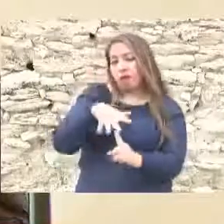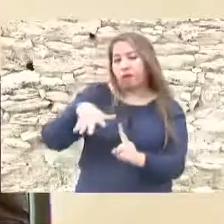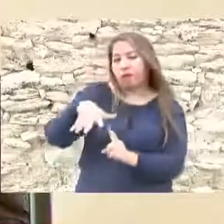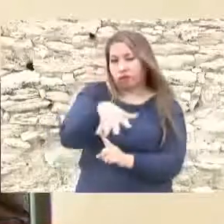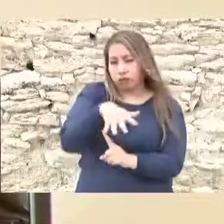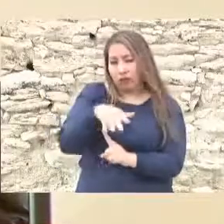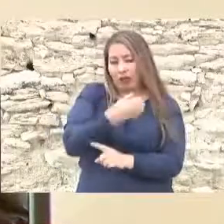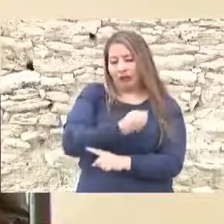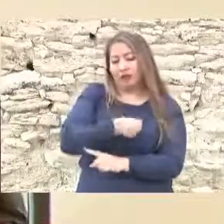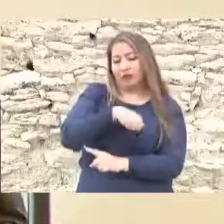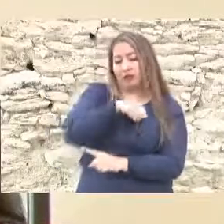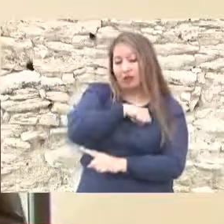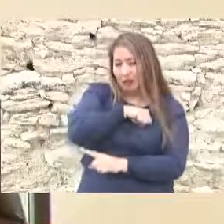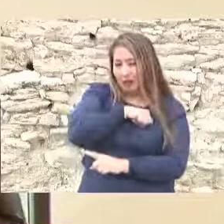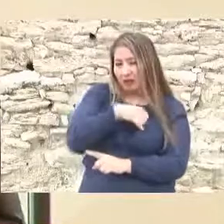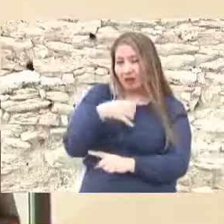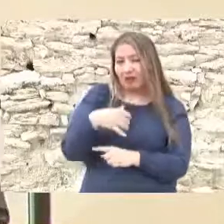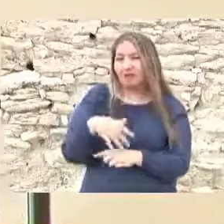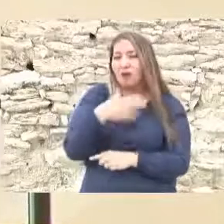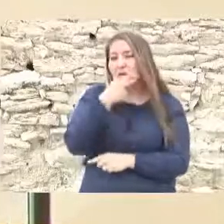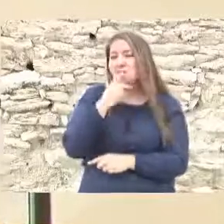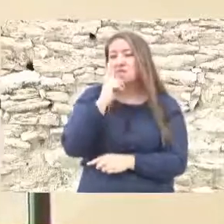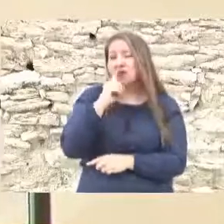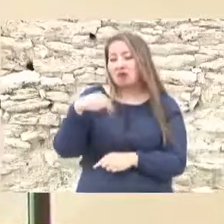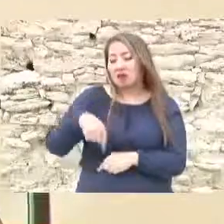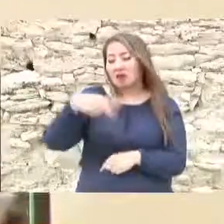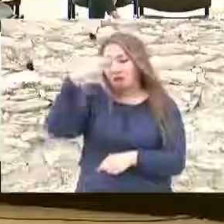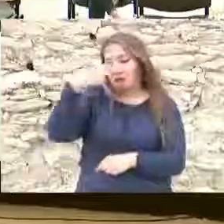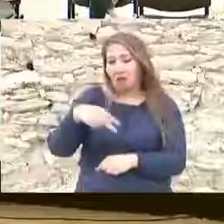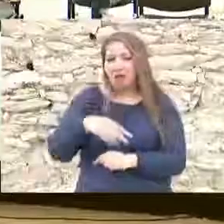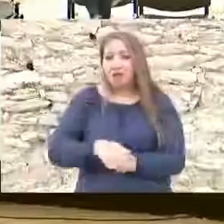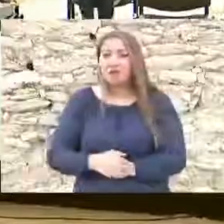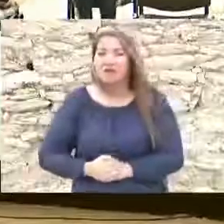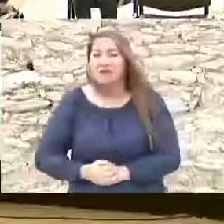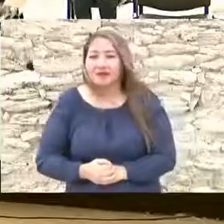sano de las y los mexicanos. Muchísimas gracias.